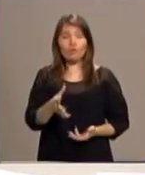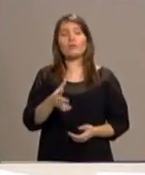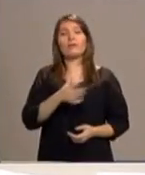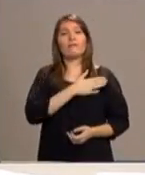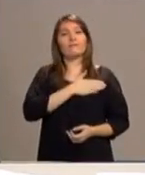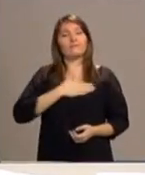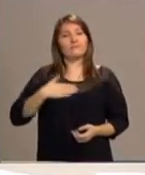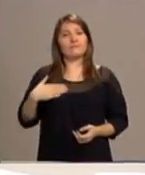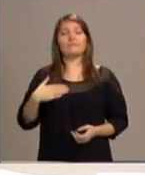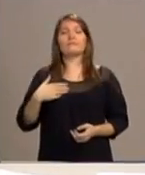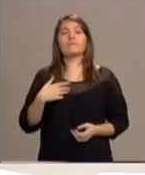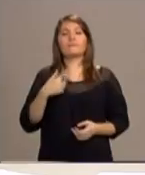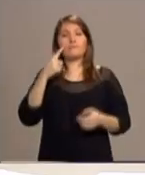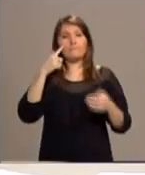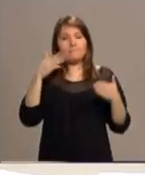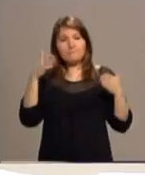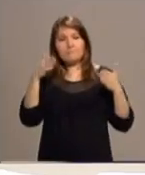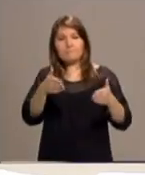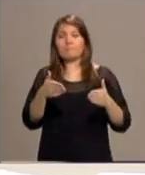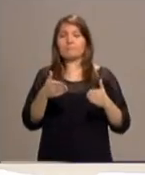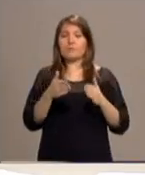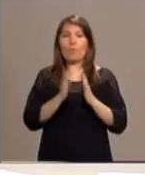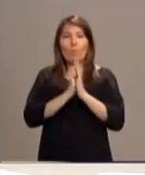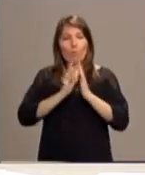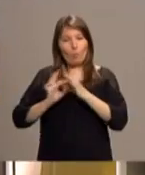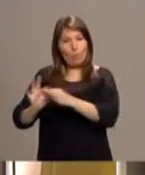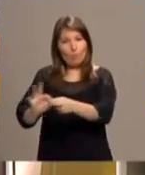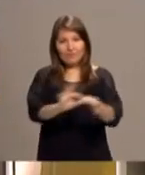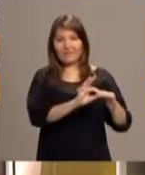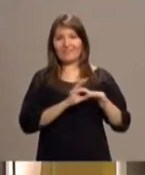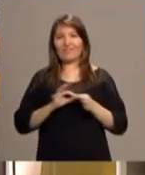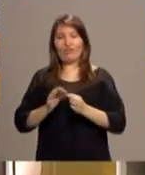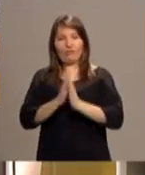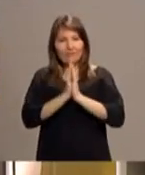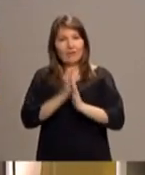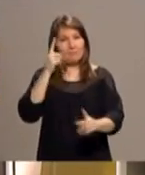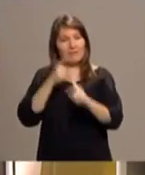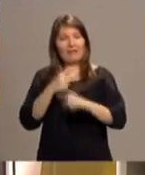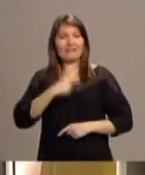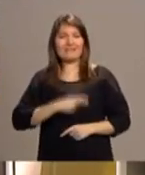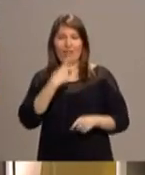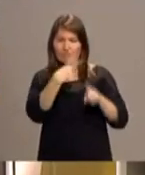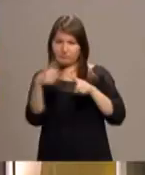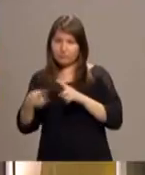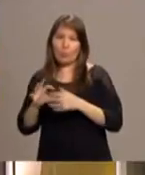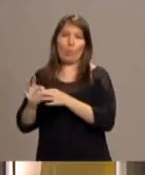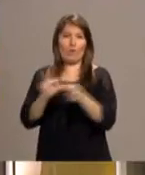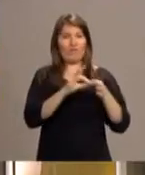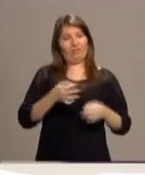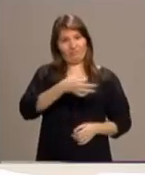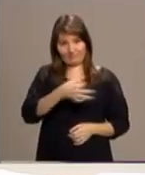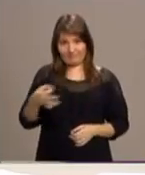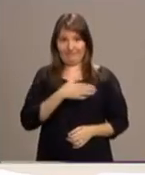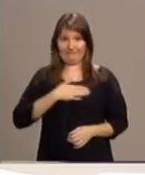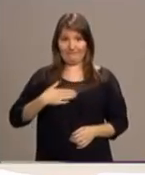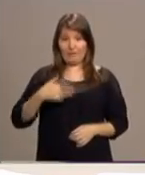era un caminar unidos, un rezar unidos por la plena unidad de todos los cristianos. Así se empezó,